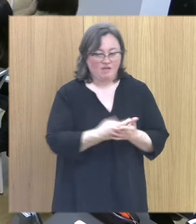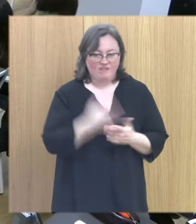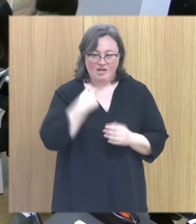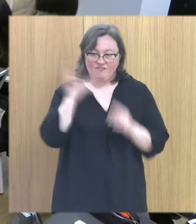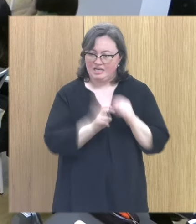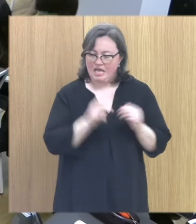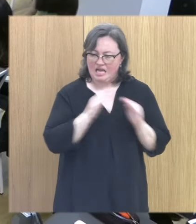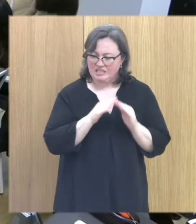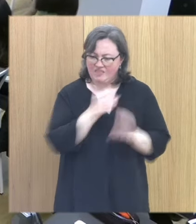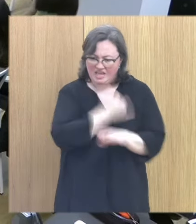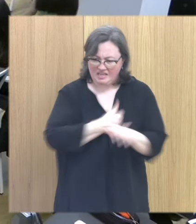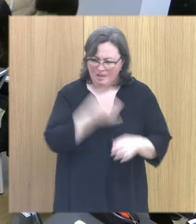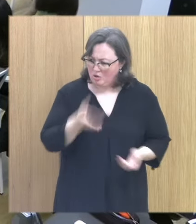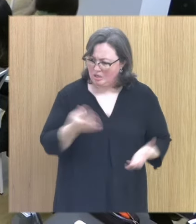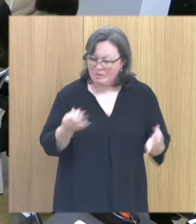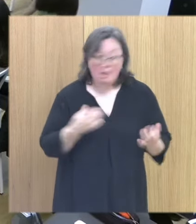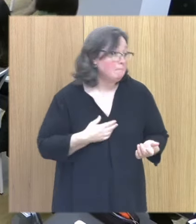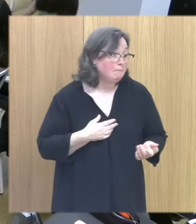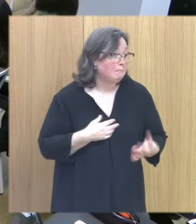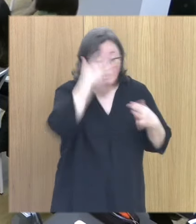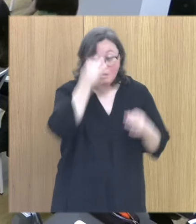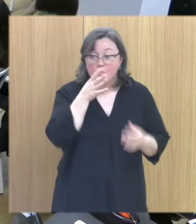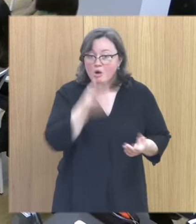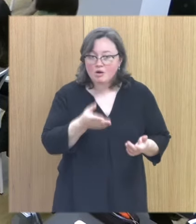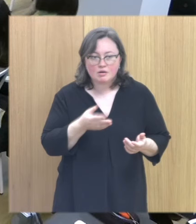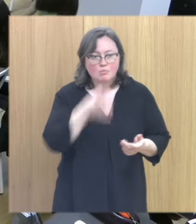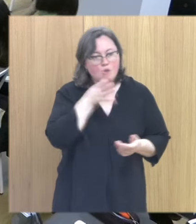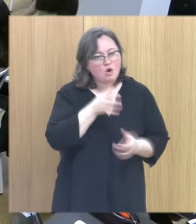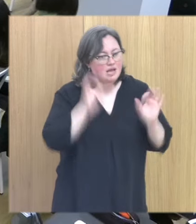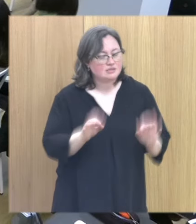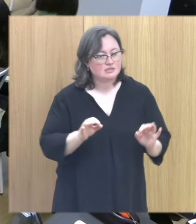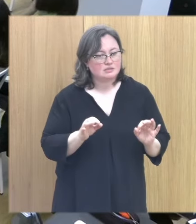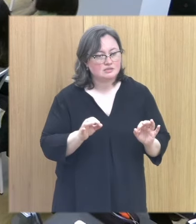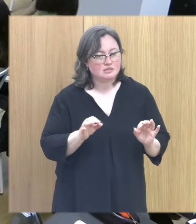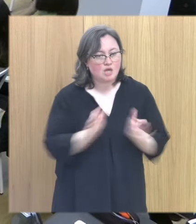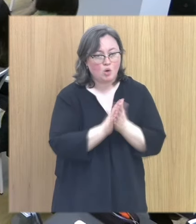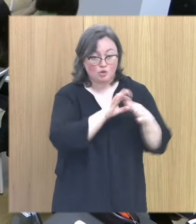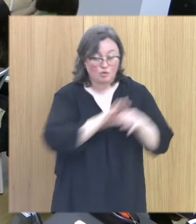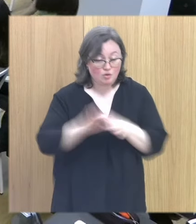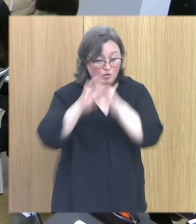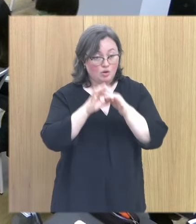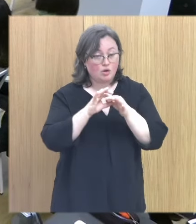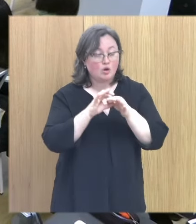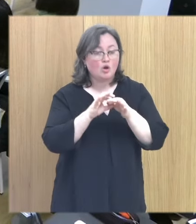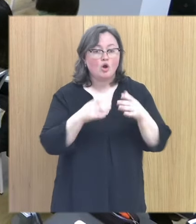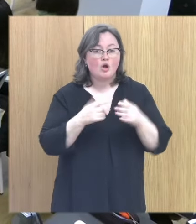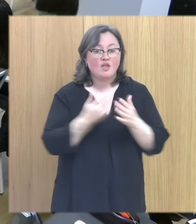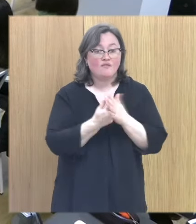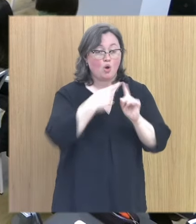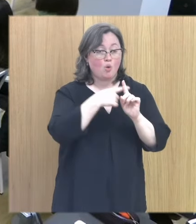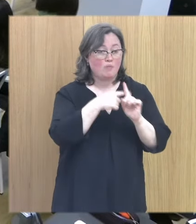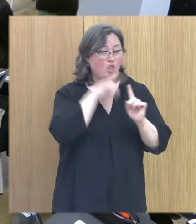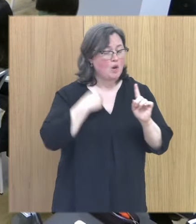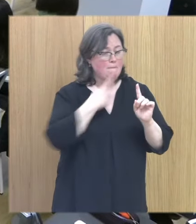casa y se han hecho una herida y no saben explicar por qué ¿por qué? porque hay una combinación matadora que es la combinación entre un umbral alto